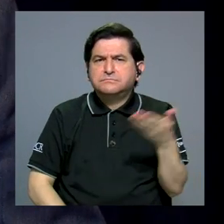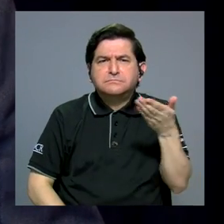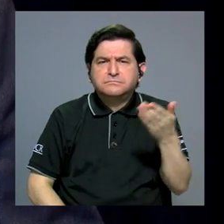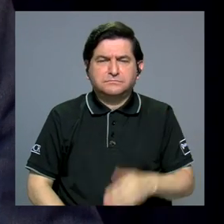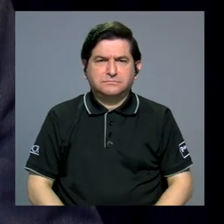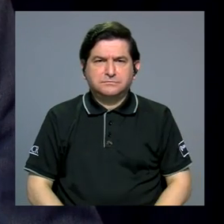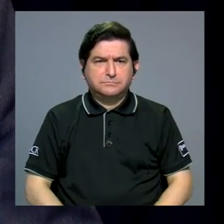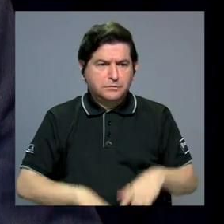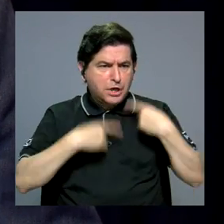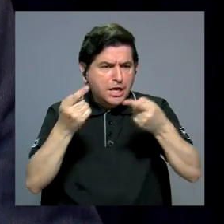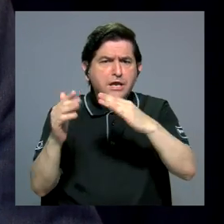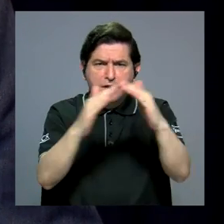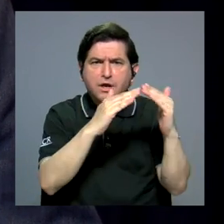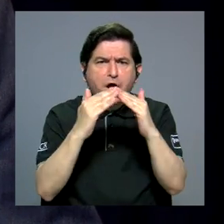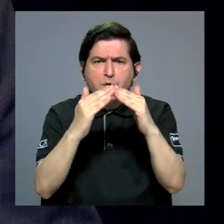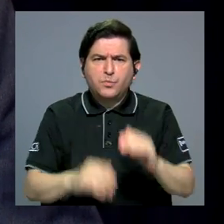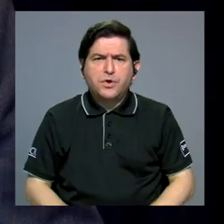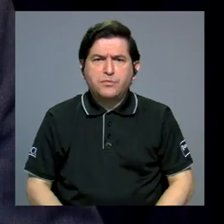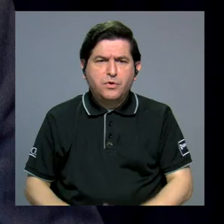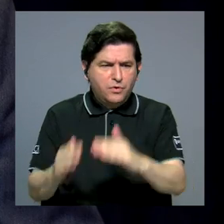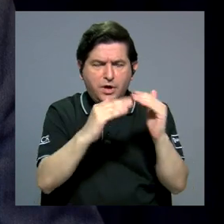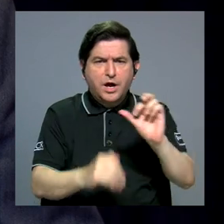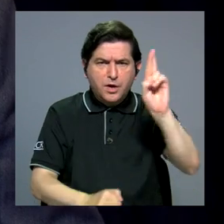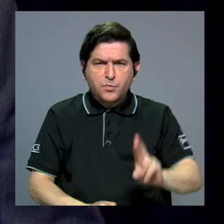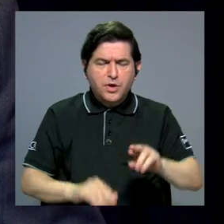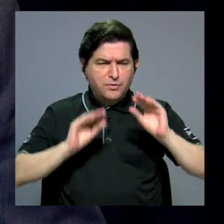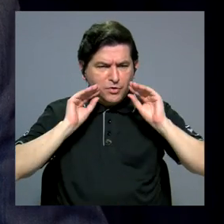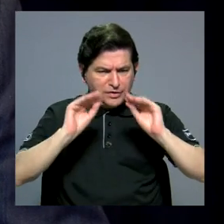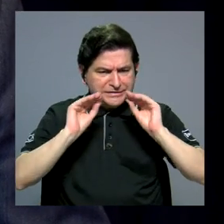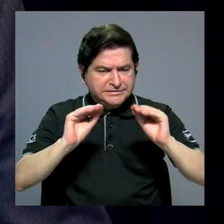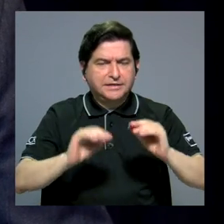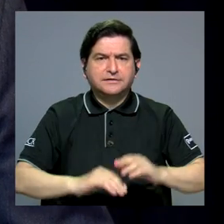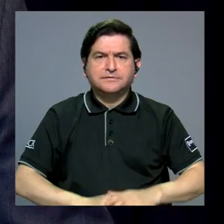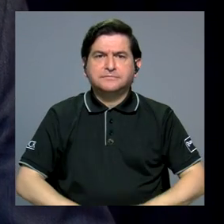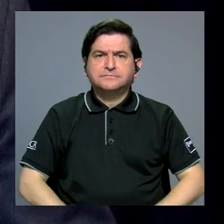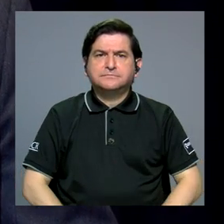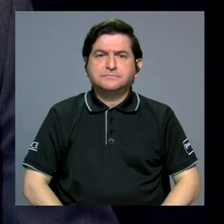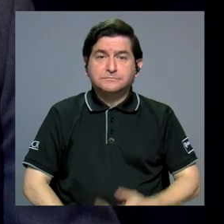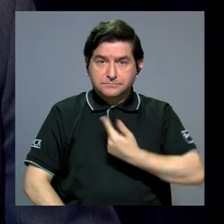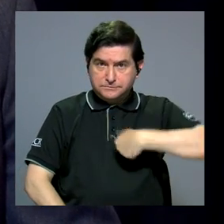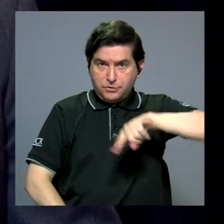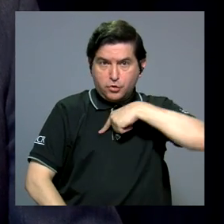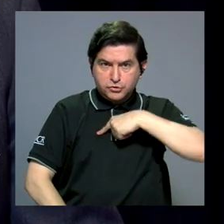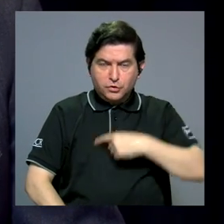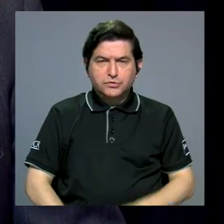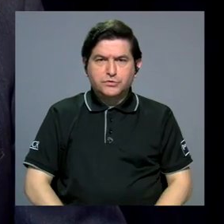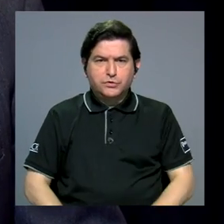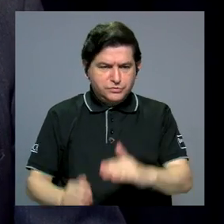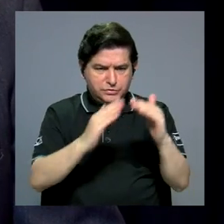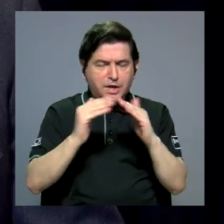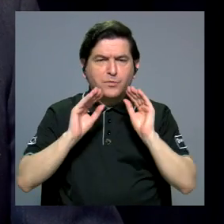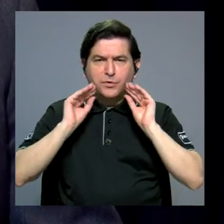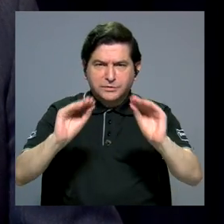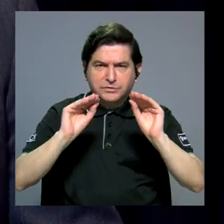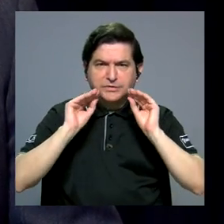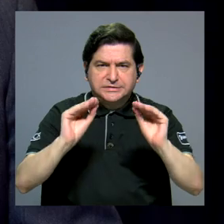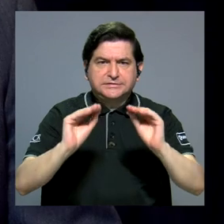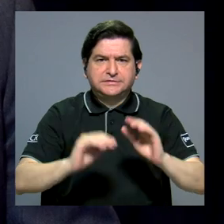ir al pueblo, ir al pueblo de Costa Rica y enseñarle. Nosotros debemos enseñar al pueblo.